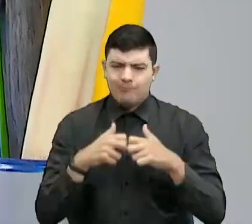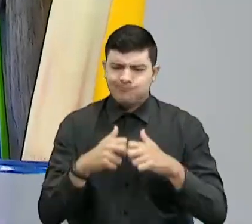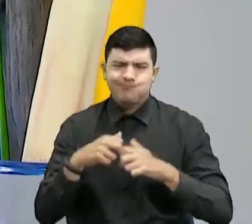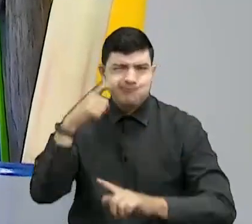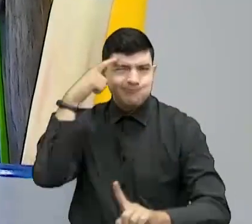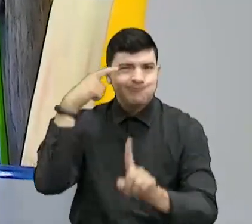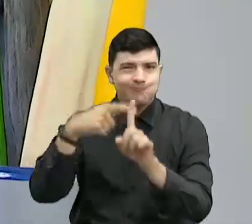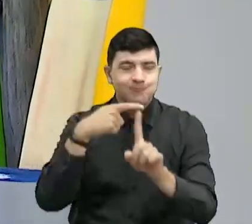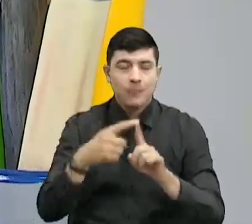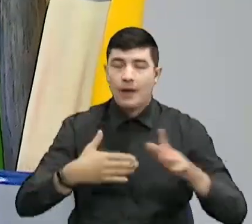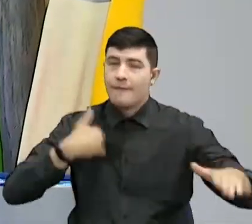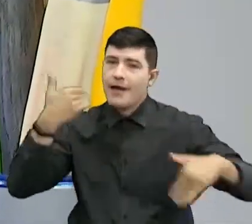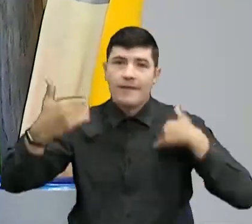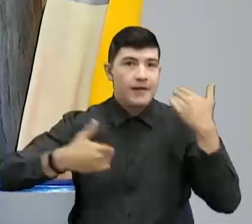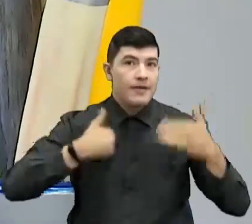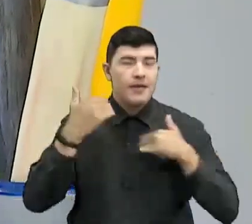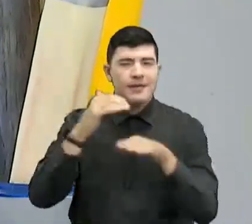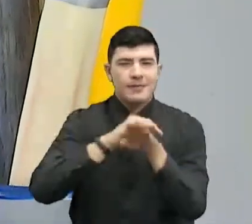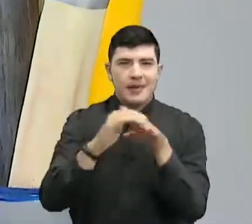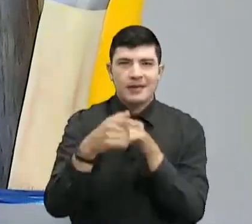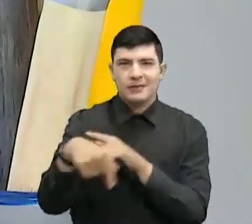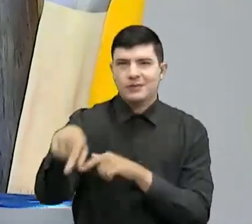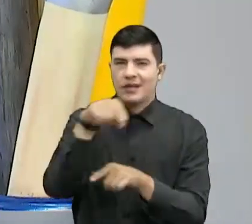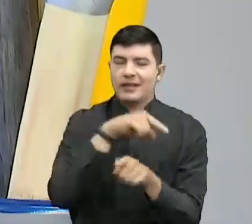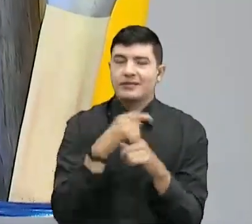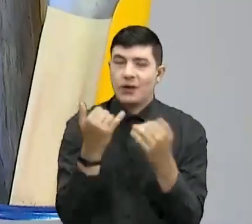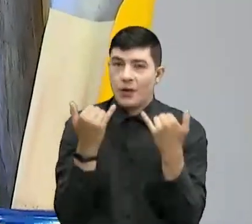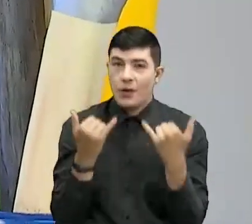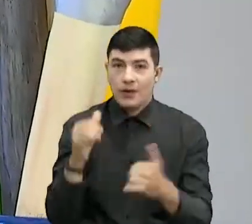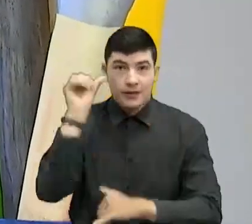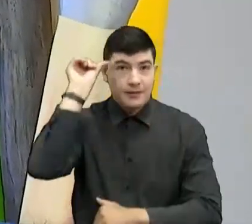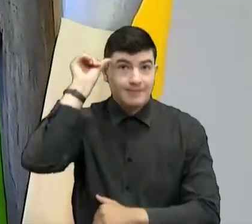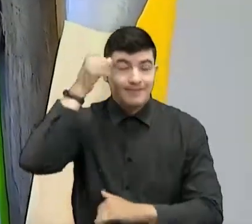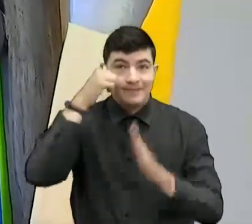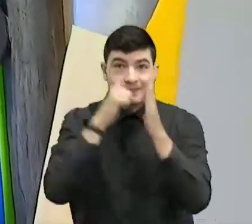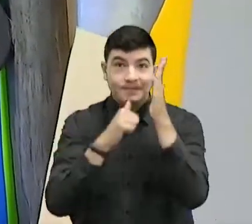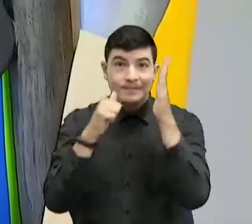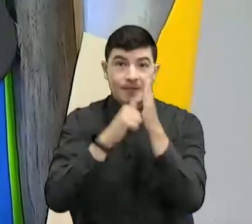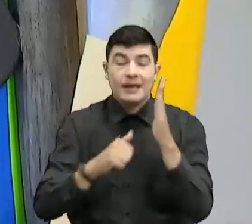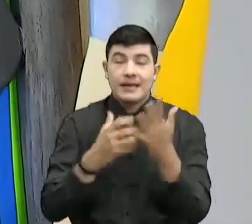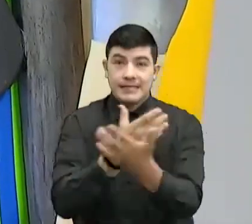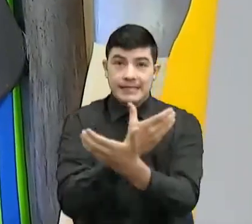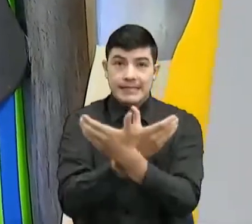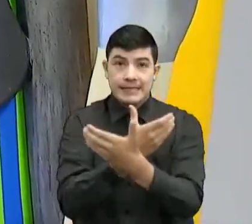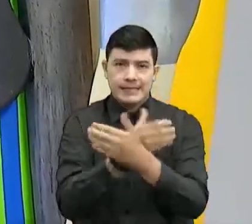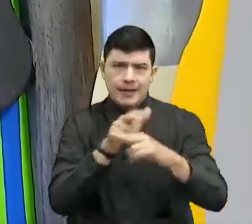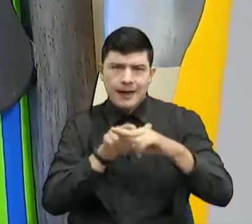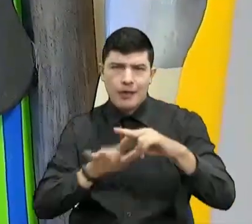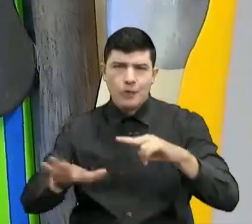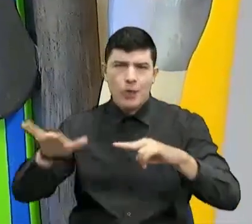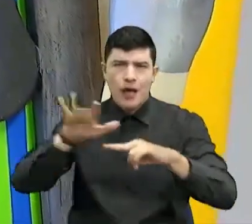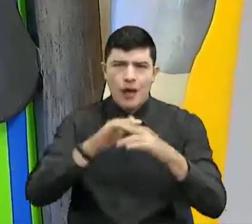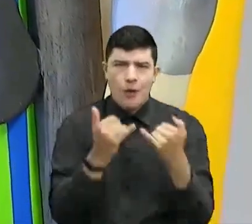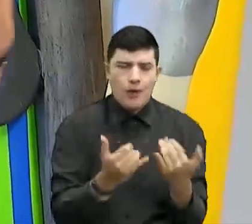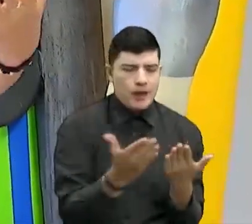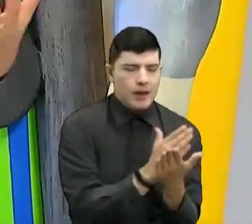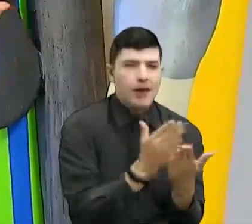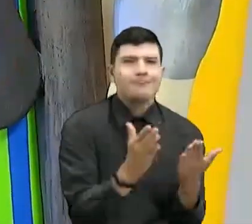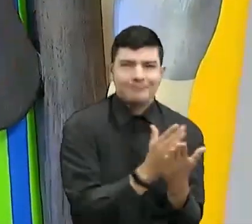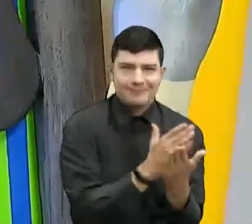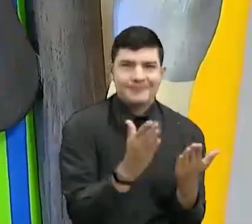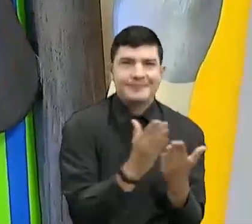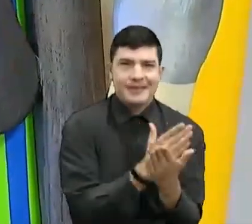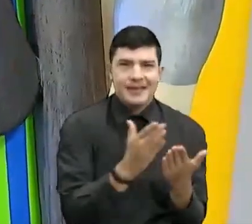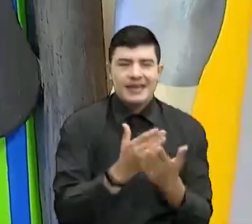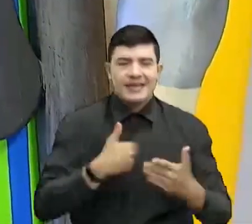supuesto, invitándolos para que ustedes acarren su cuaderno de ciencias naturales y se programen con nosotros el día de hoy para que disfruten